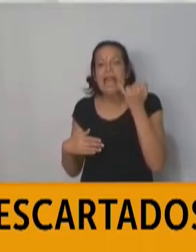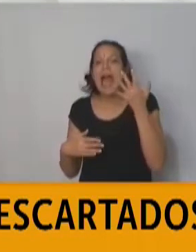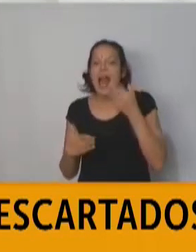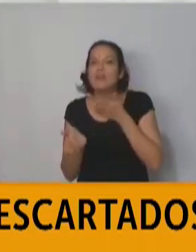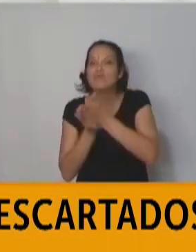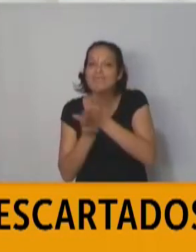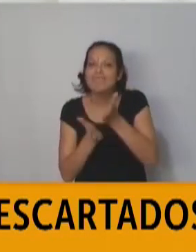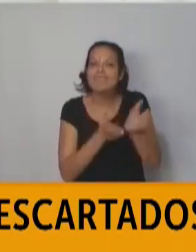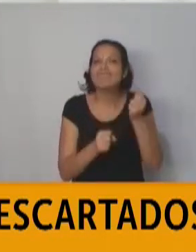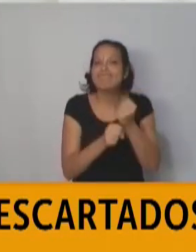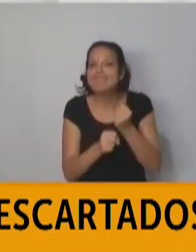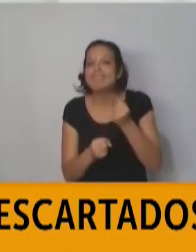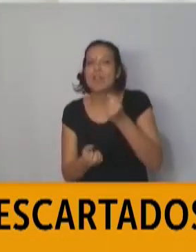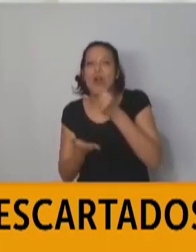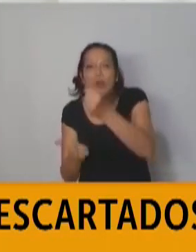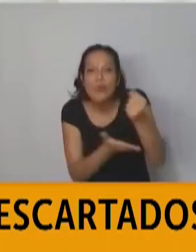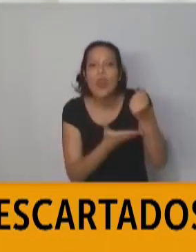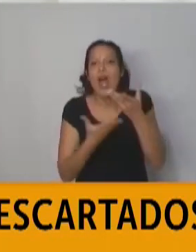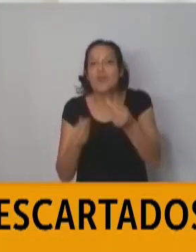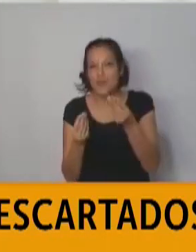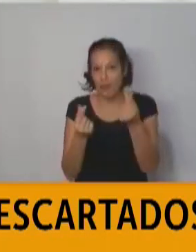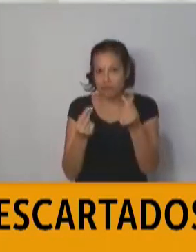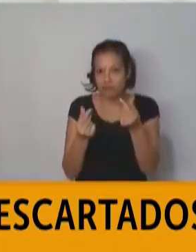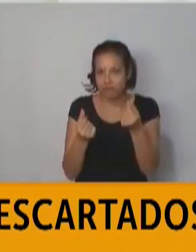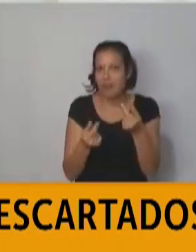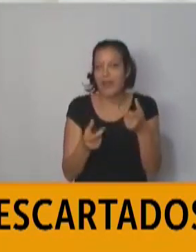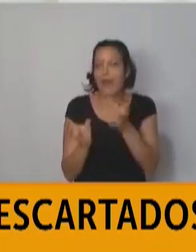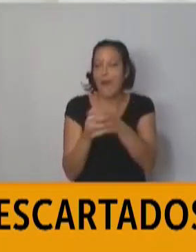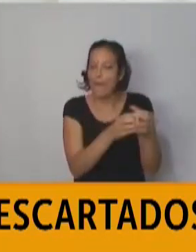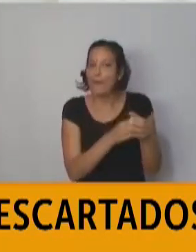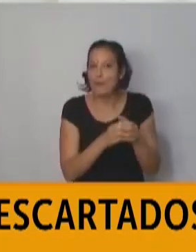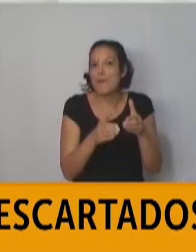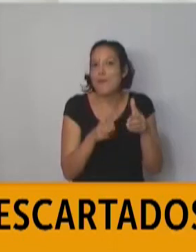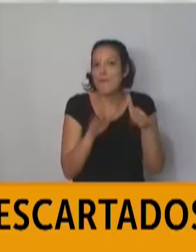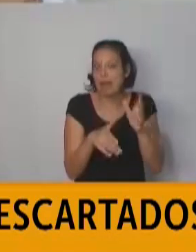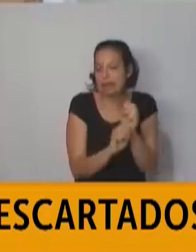líneas de sostenimiento y ayuda a estos sectores más vulnerables de nuestra comunidad.